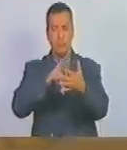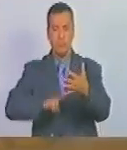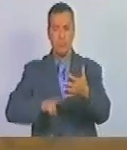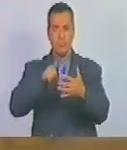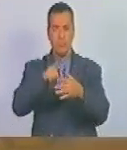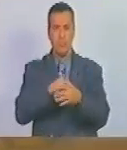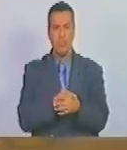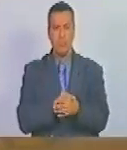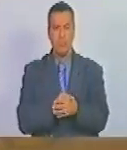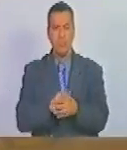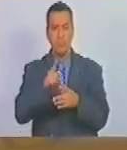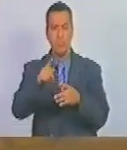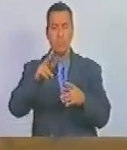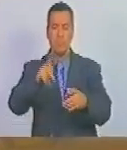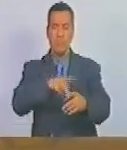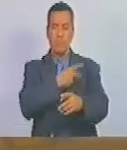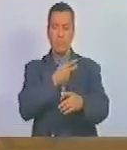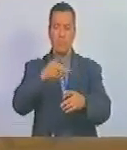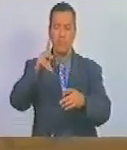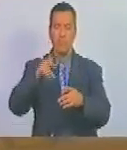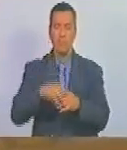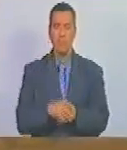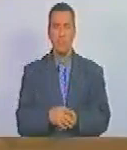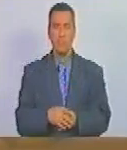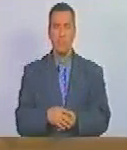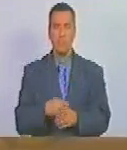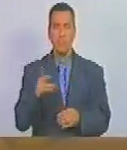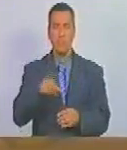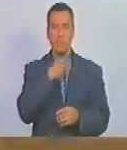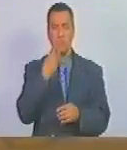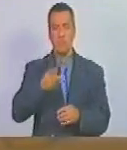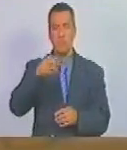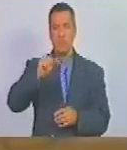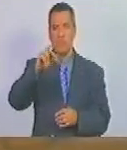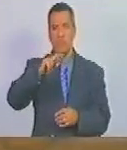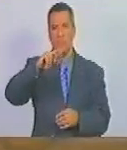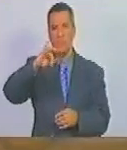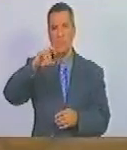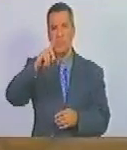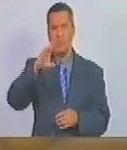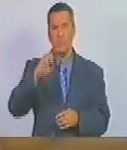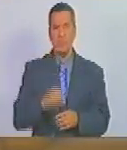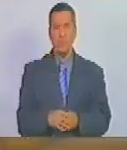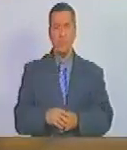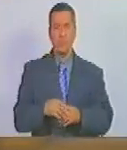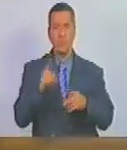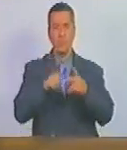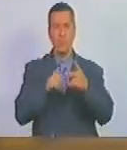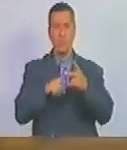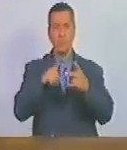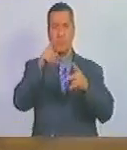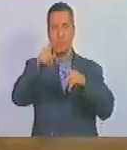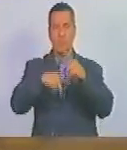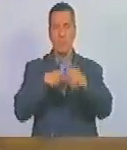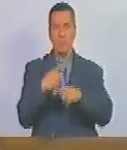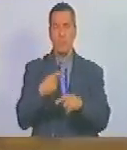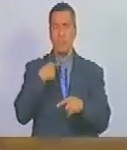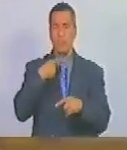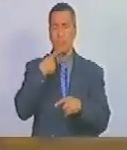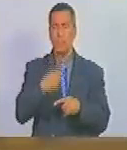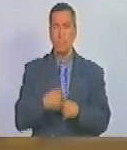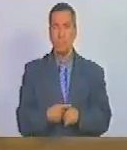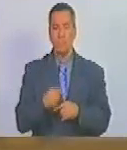este poema de Rafi Sida tonalidades de la ira decía